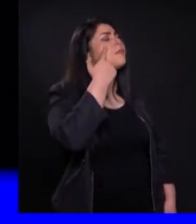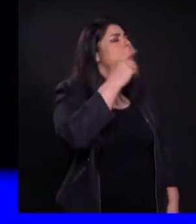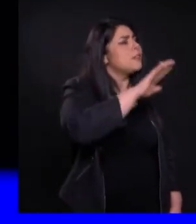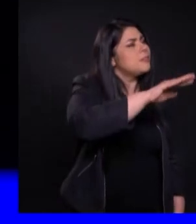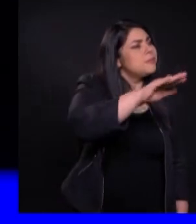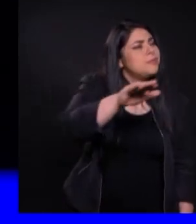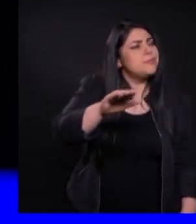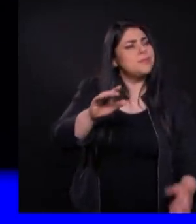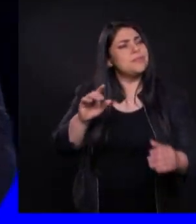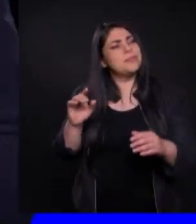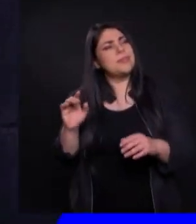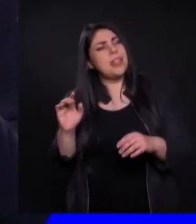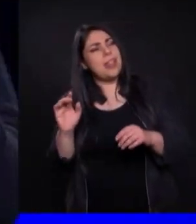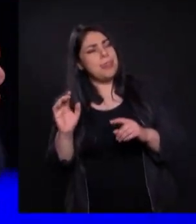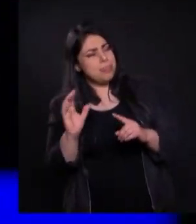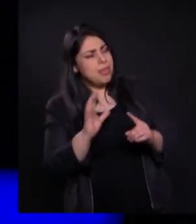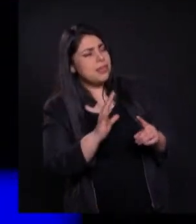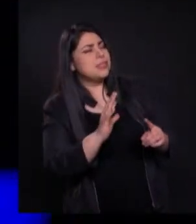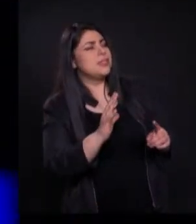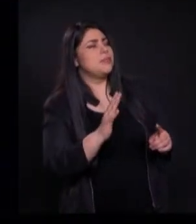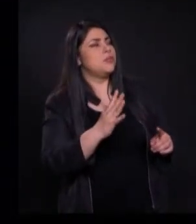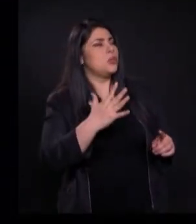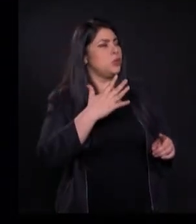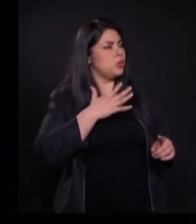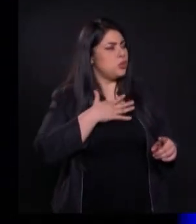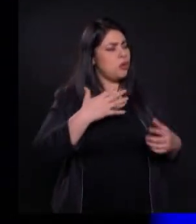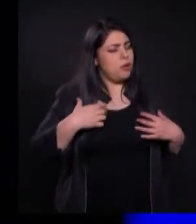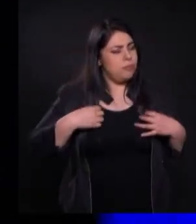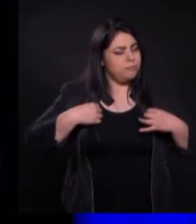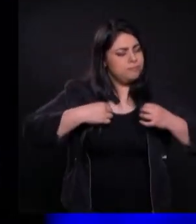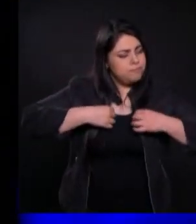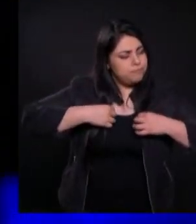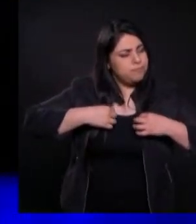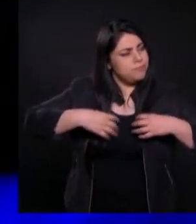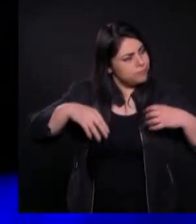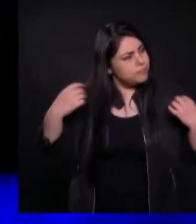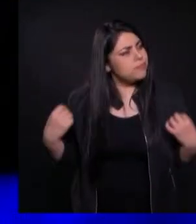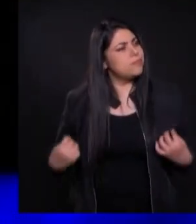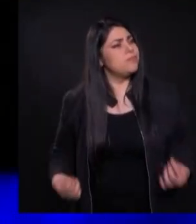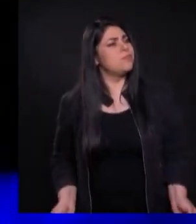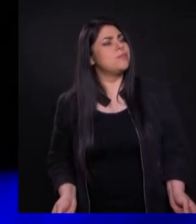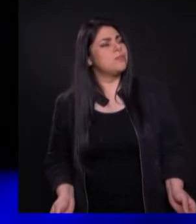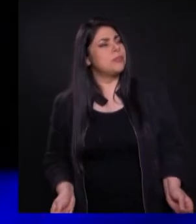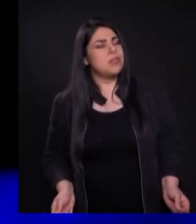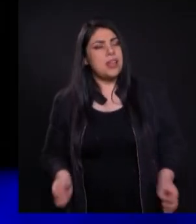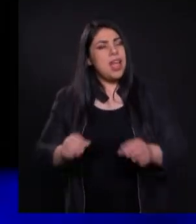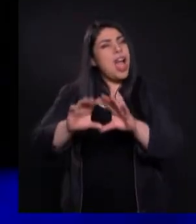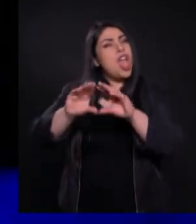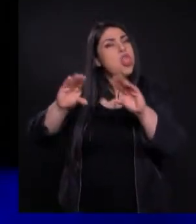quitarme el manto Y voy a tomar Una toalla Y voy a decirles